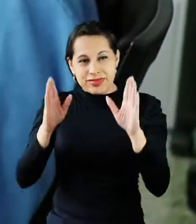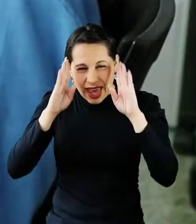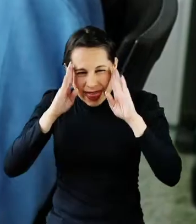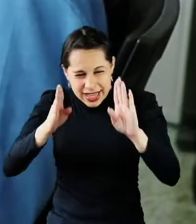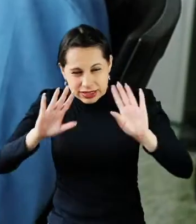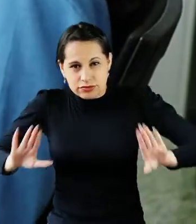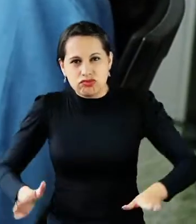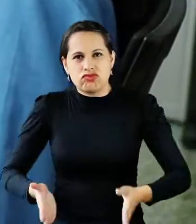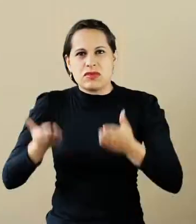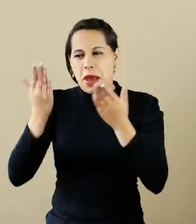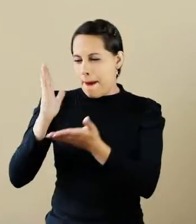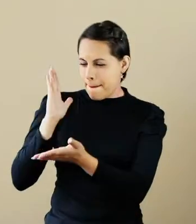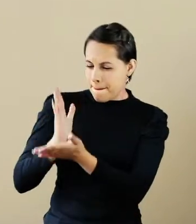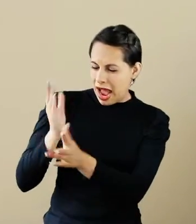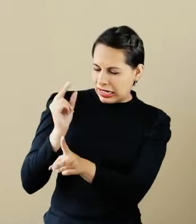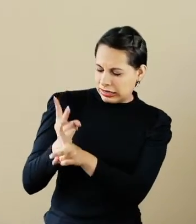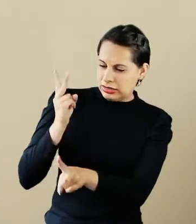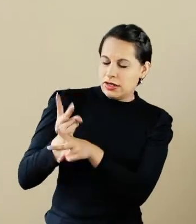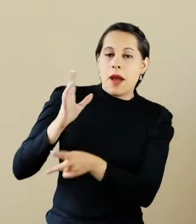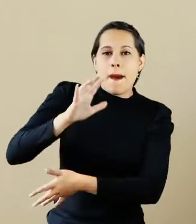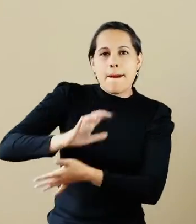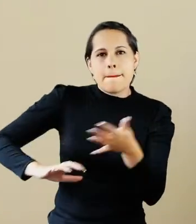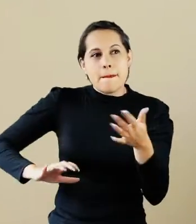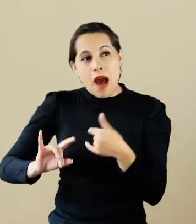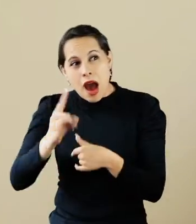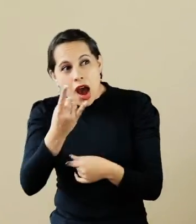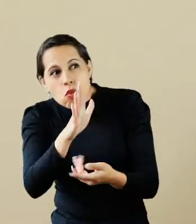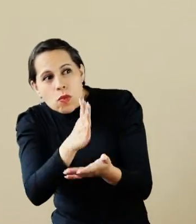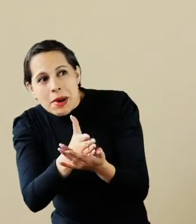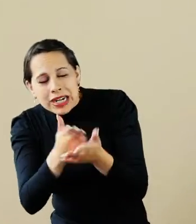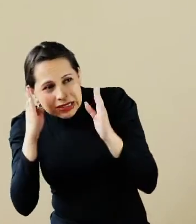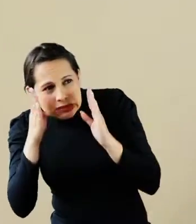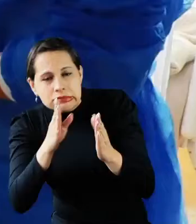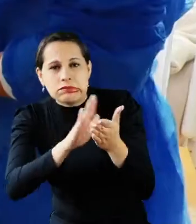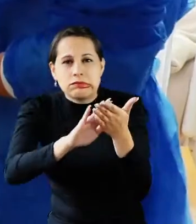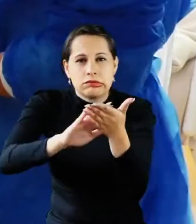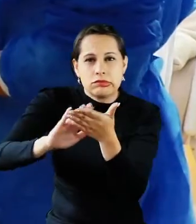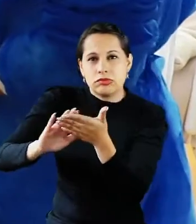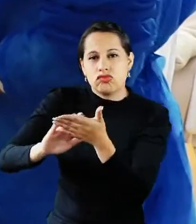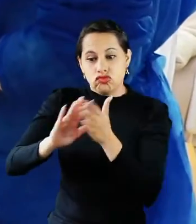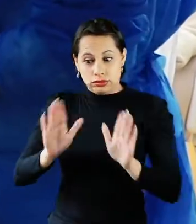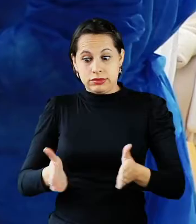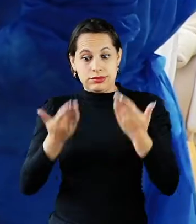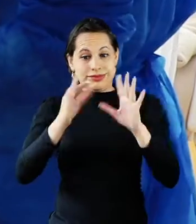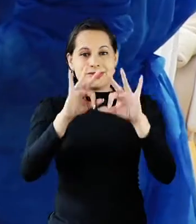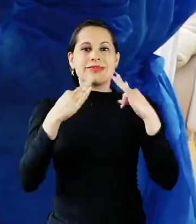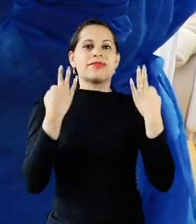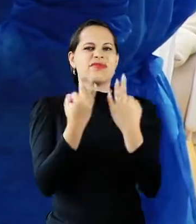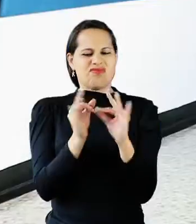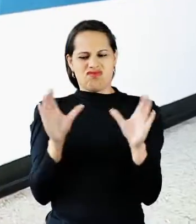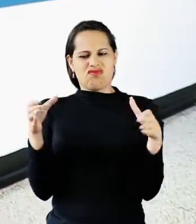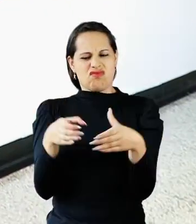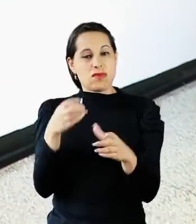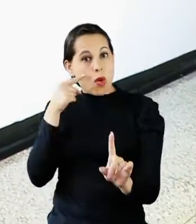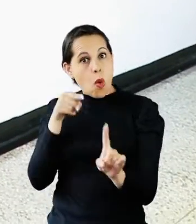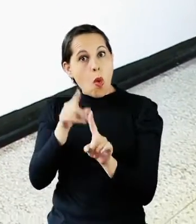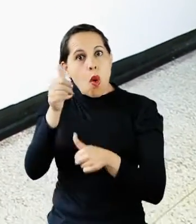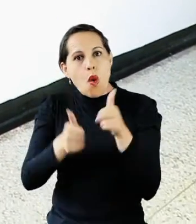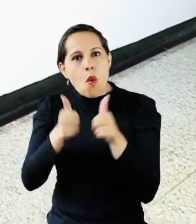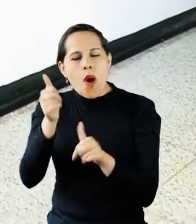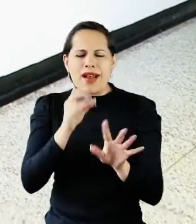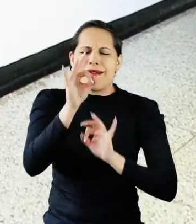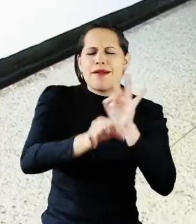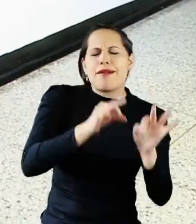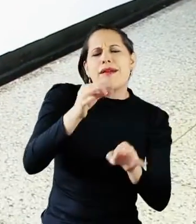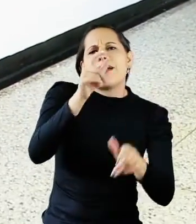continuo en la calidad de la atención, minimizando los riesgos e interviniendo las fallas en beneficio del paciente y su familia. El Comité tiene como